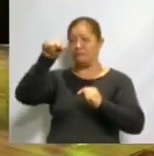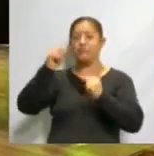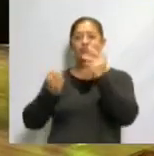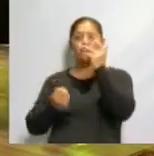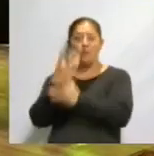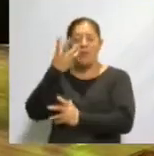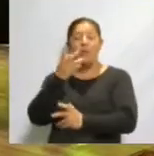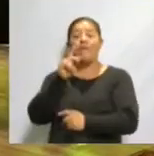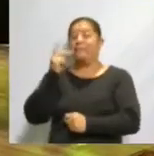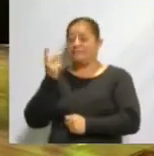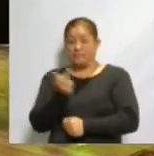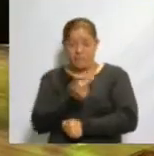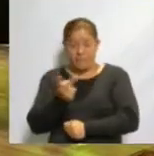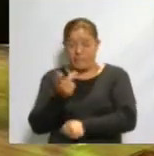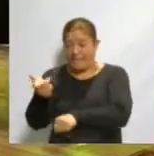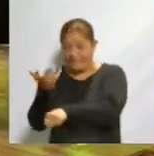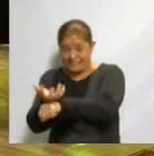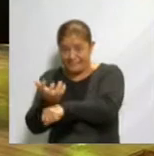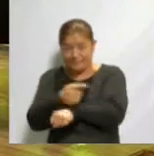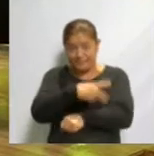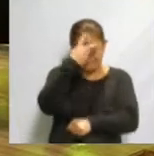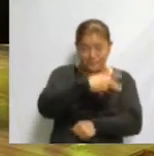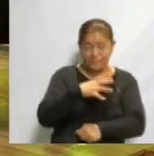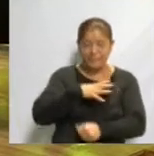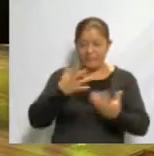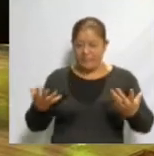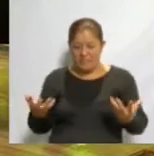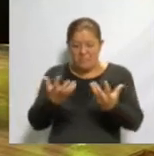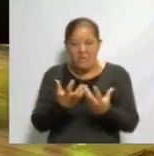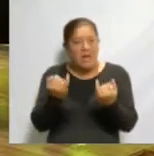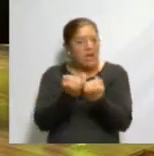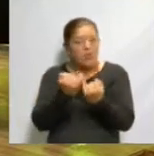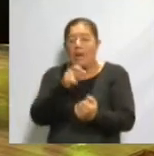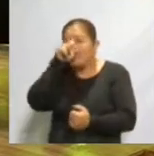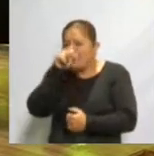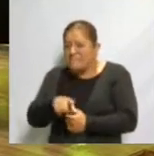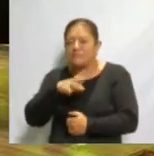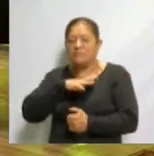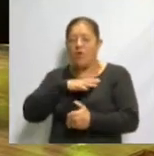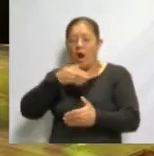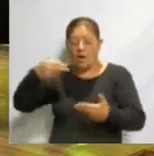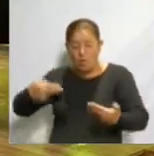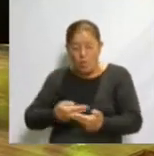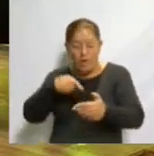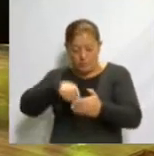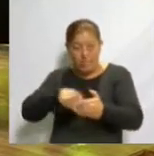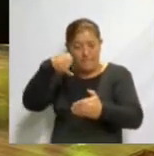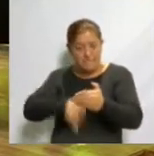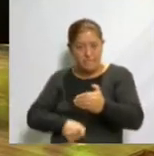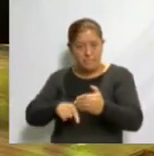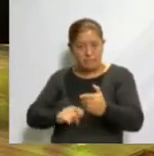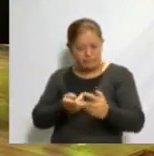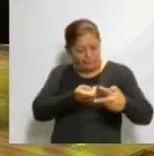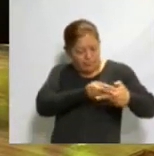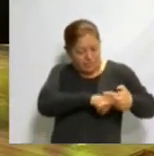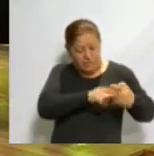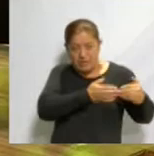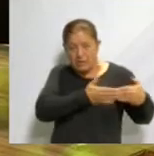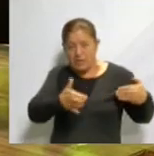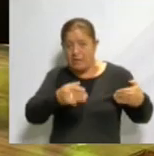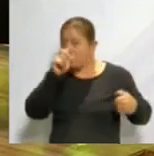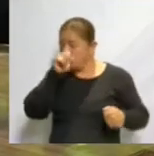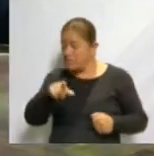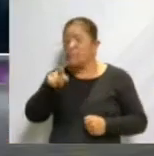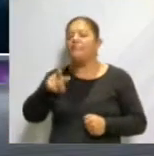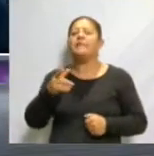de Muertos tienen su origen en este fenómeno, ya que como mencionaba la maestra, el Día de Muertos encontramos tanto